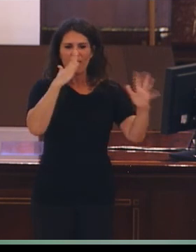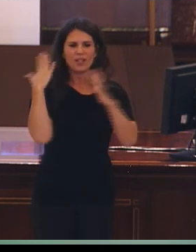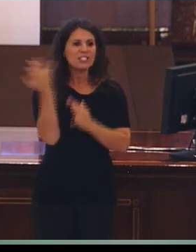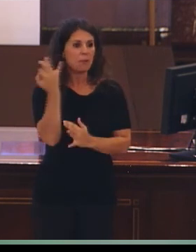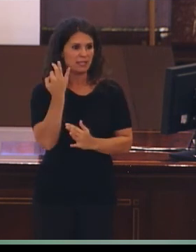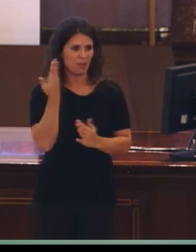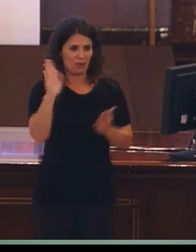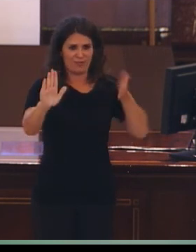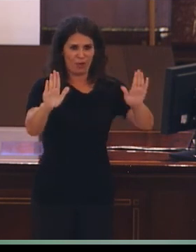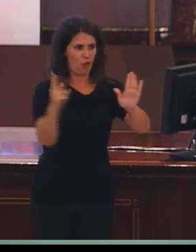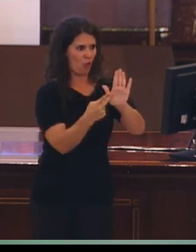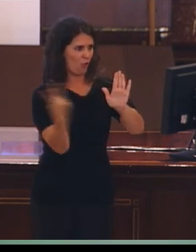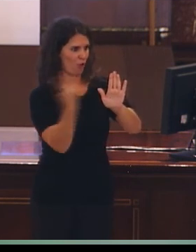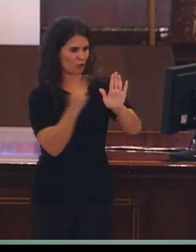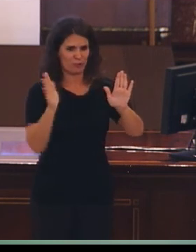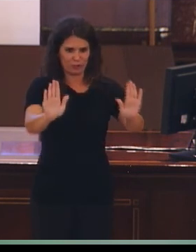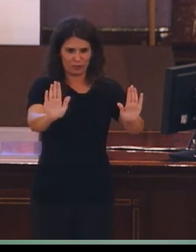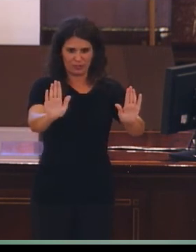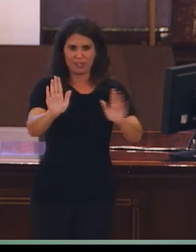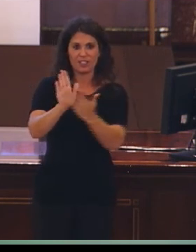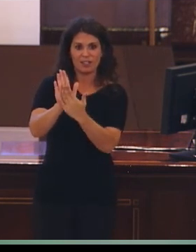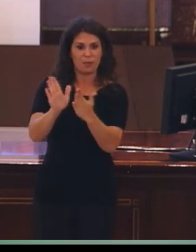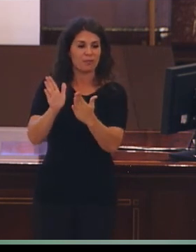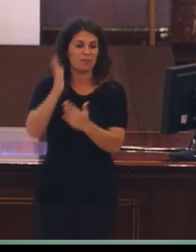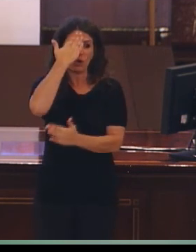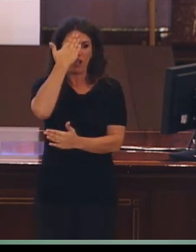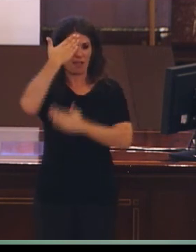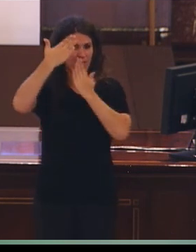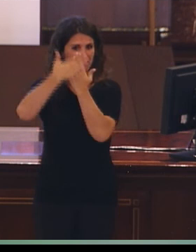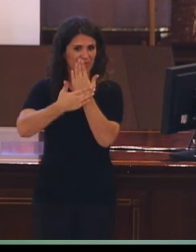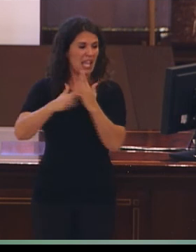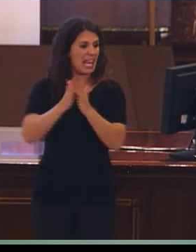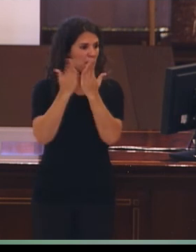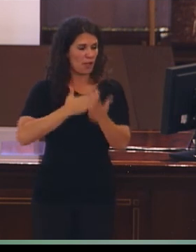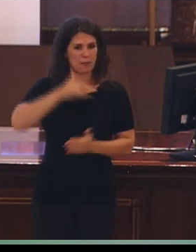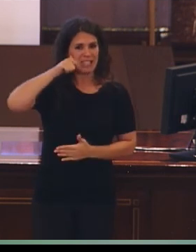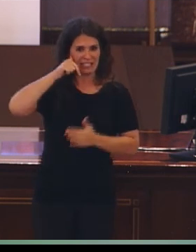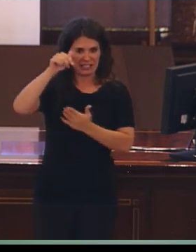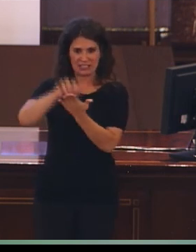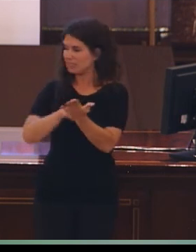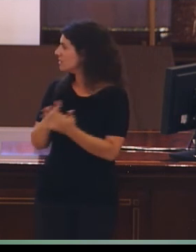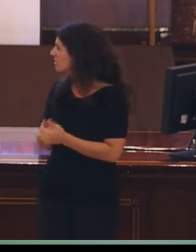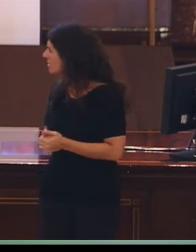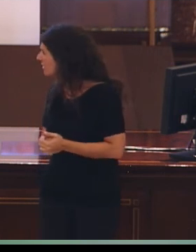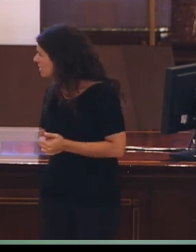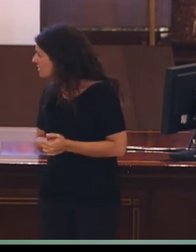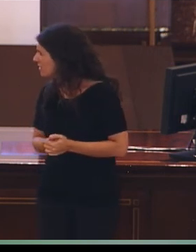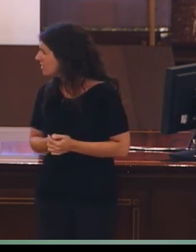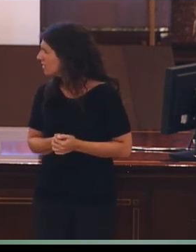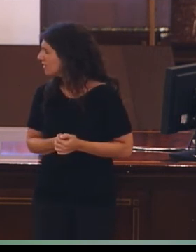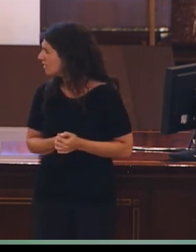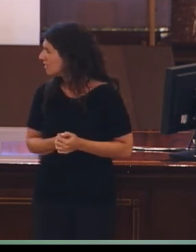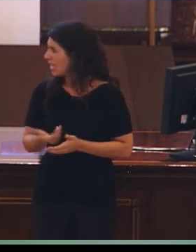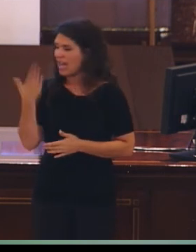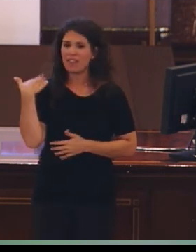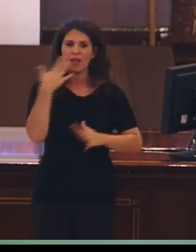es la portada del libro que tiene que ver con mi tesis. Creo que ya está descatalogado de hace el tiempo que tiene, ¿no? Hace